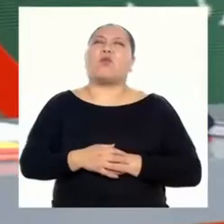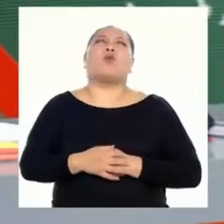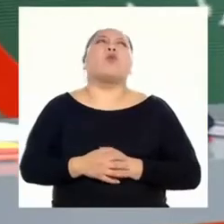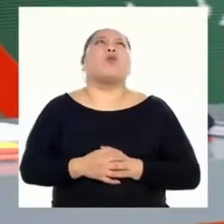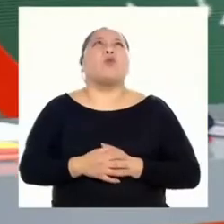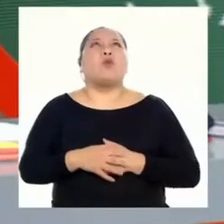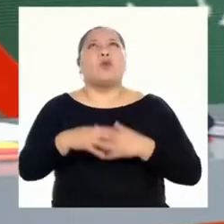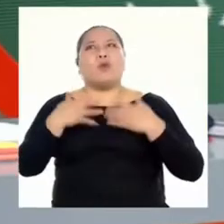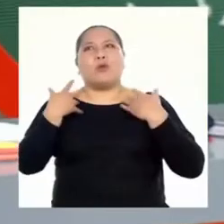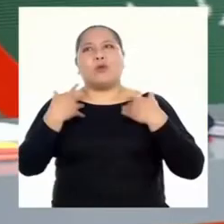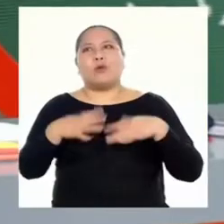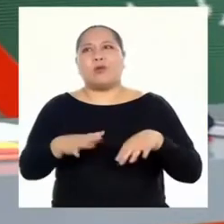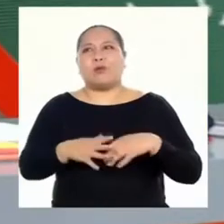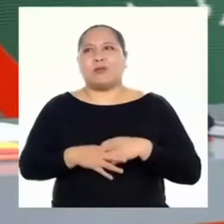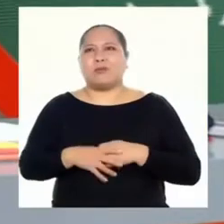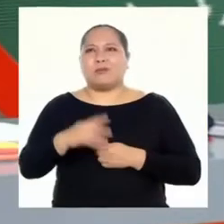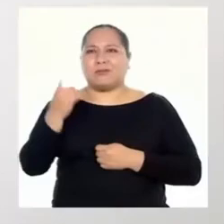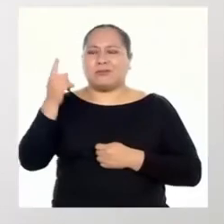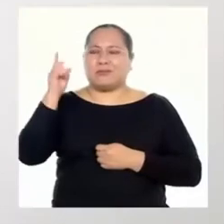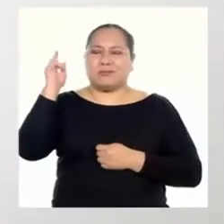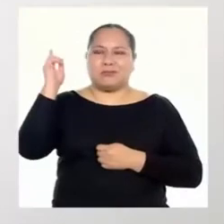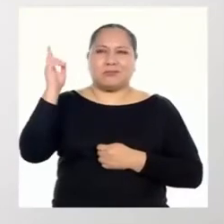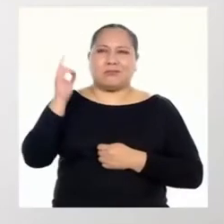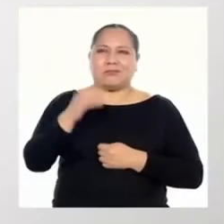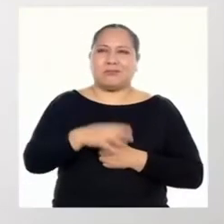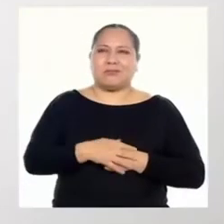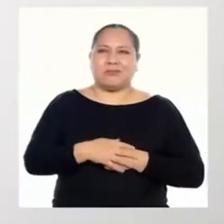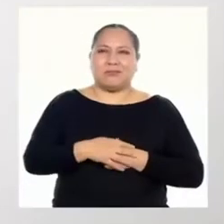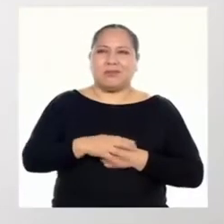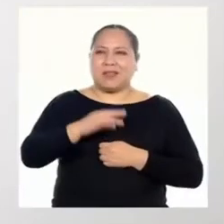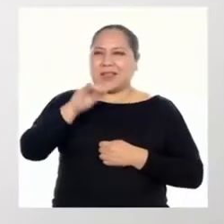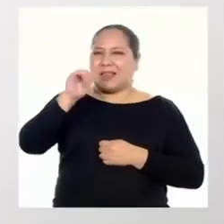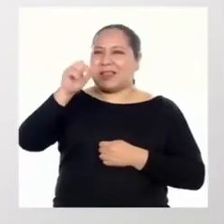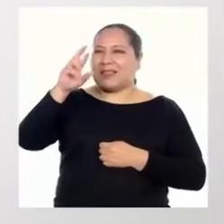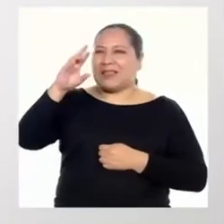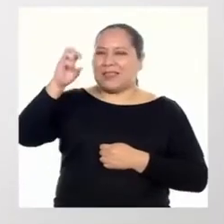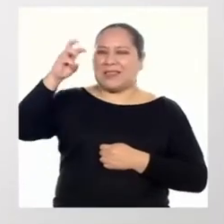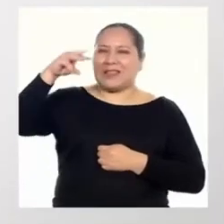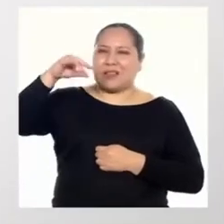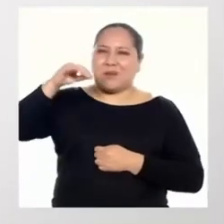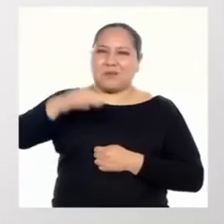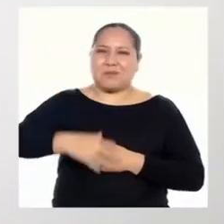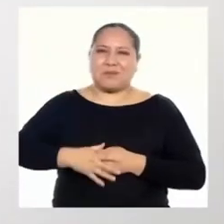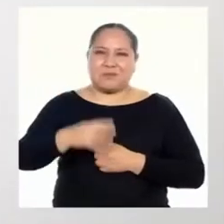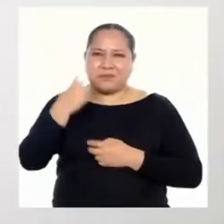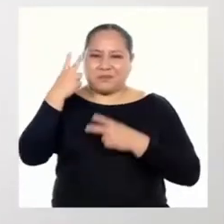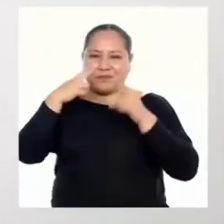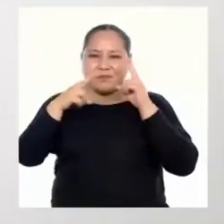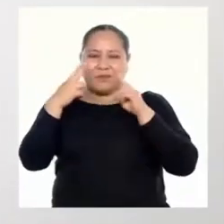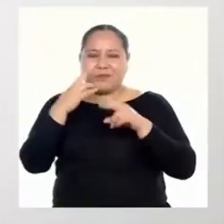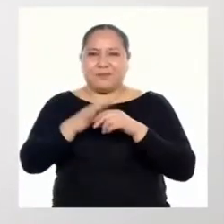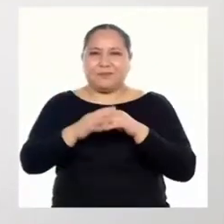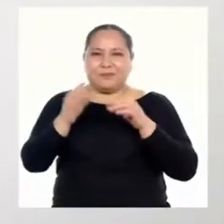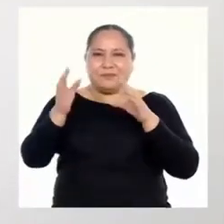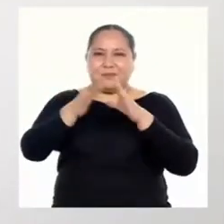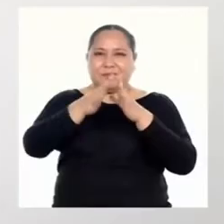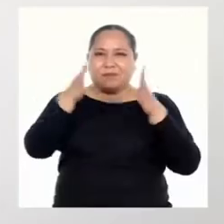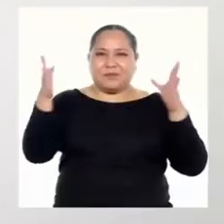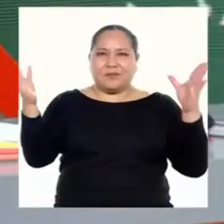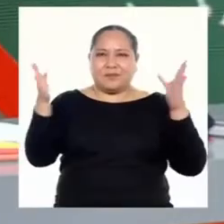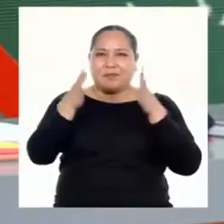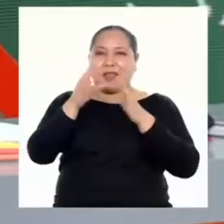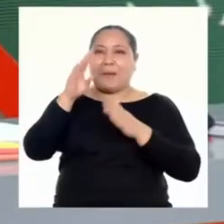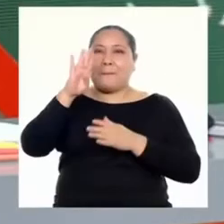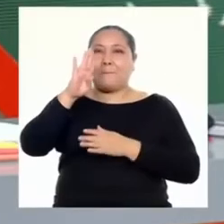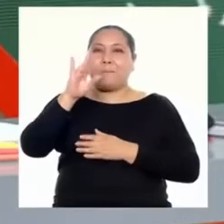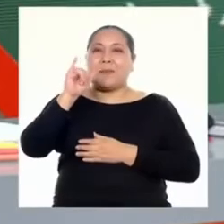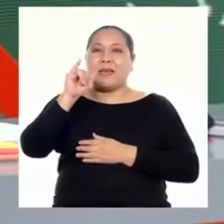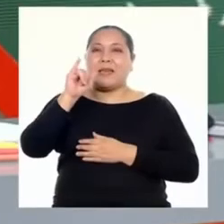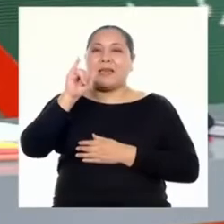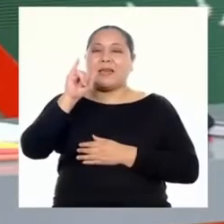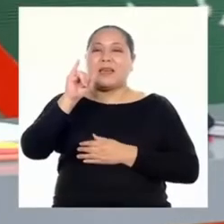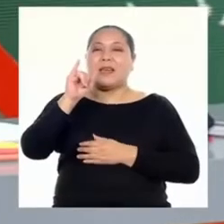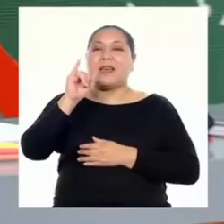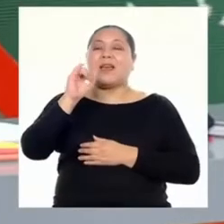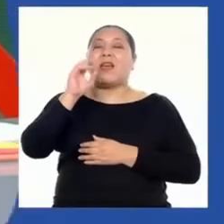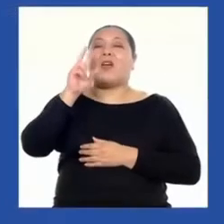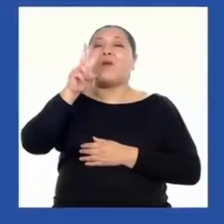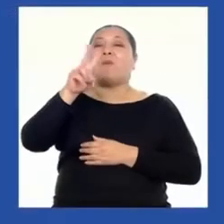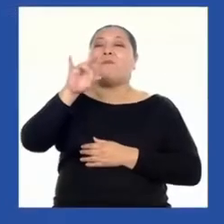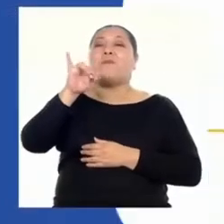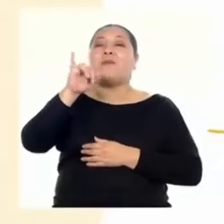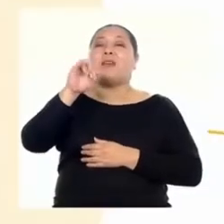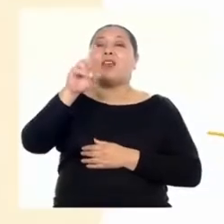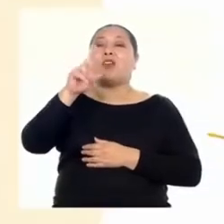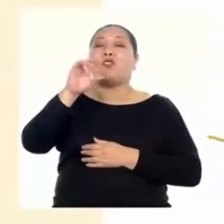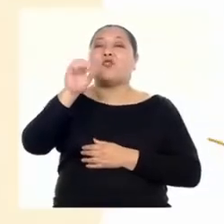¡Uf! ¡Qué personaje! Yeremis, ¿qué te parece si comparamos el tamaño de un virus con el de un microbio? ¡Qué buena idea!